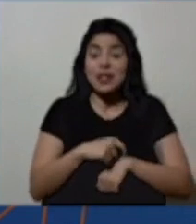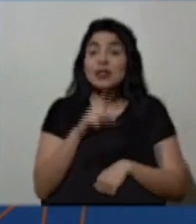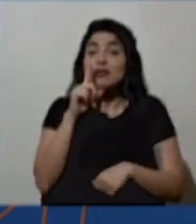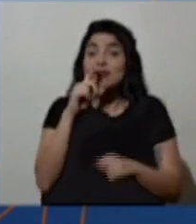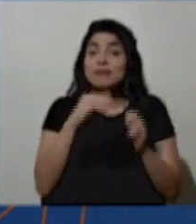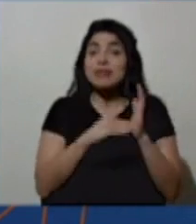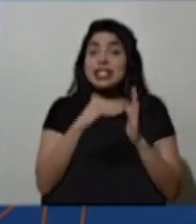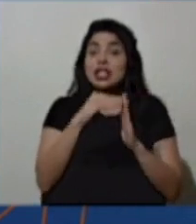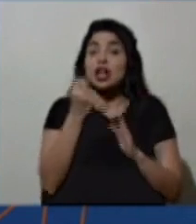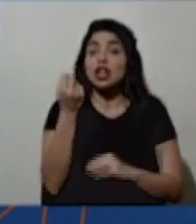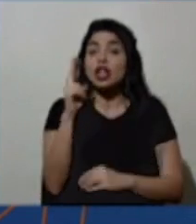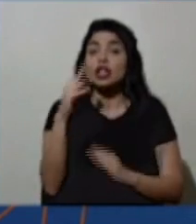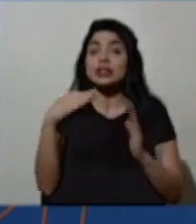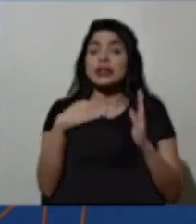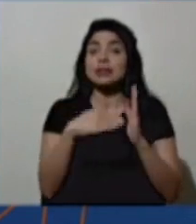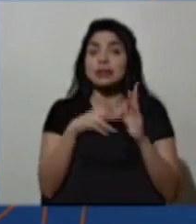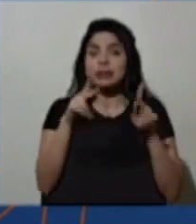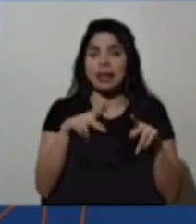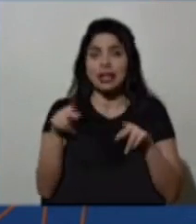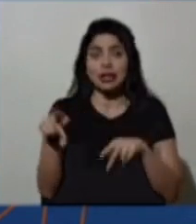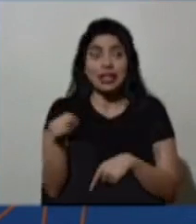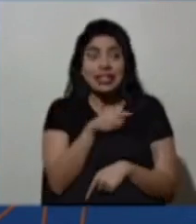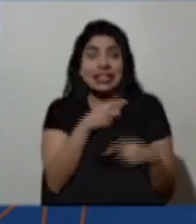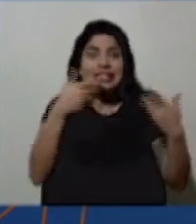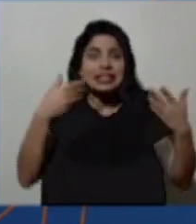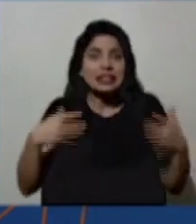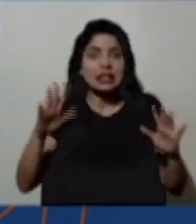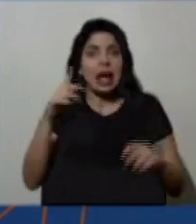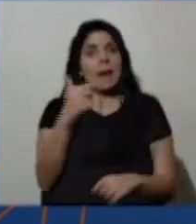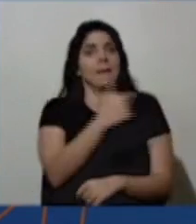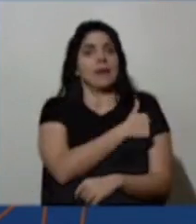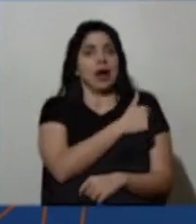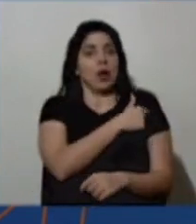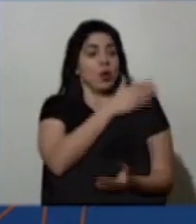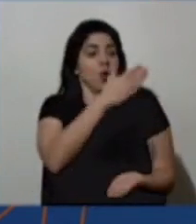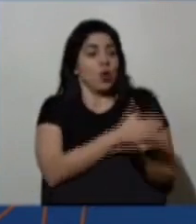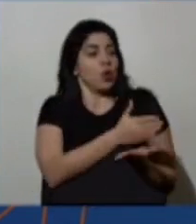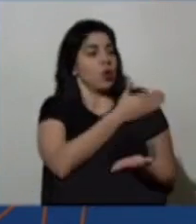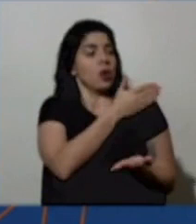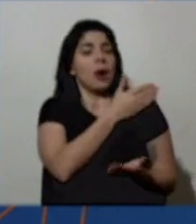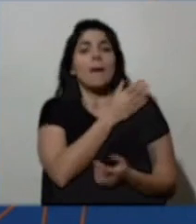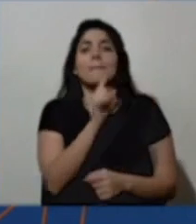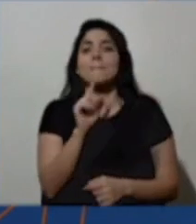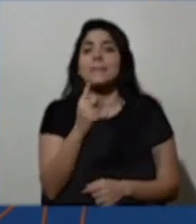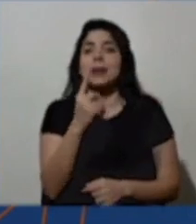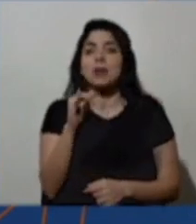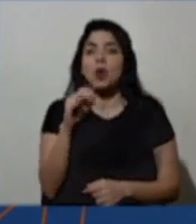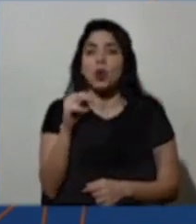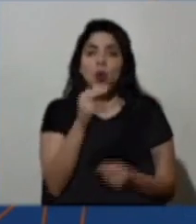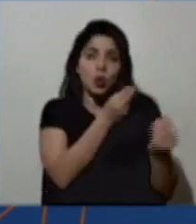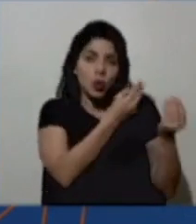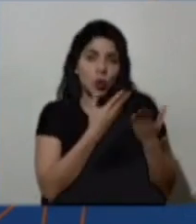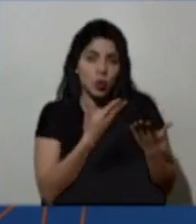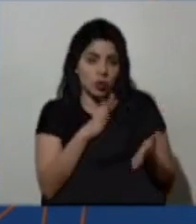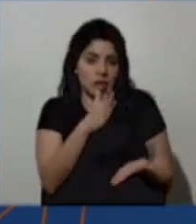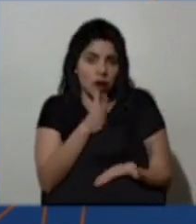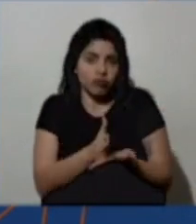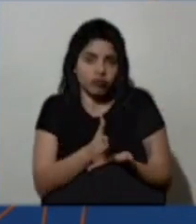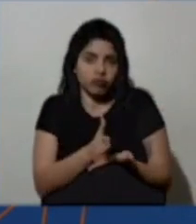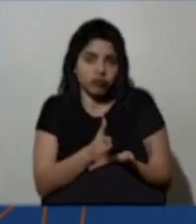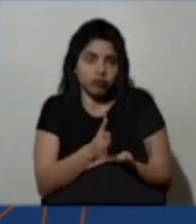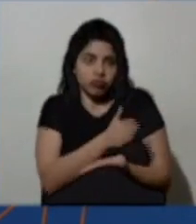12 mil personas que ya fueron vacunadas al corte del 1 de junio. Entonces, esperamos